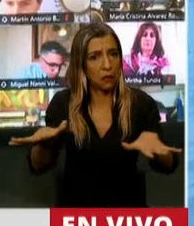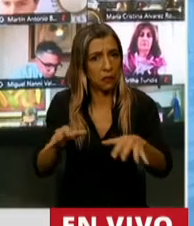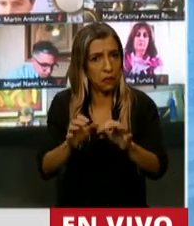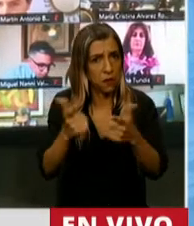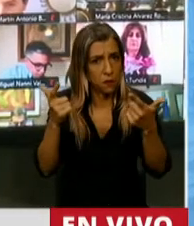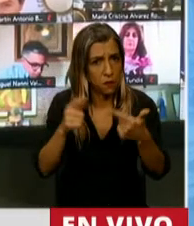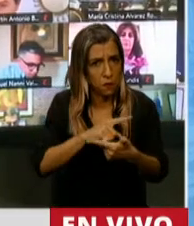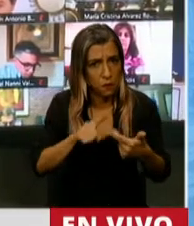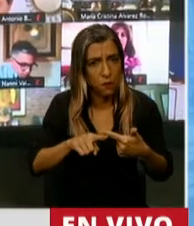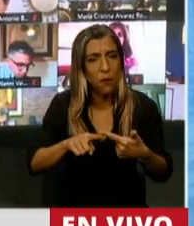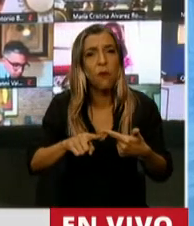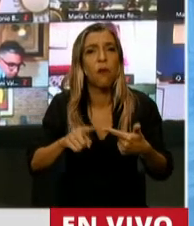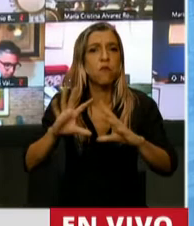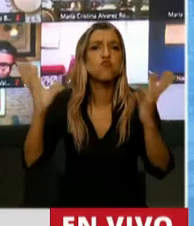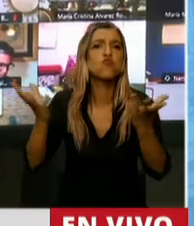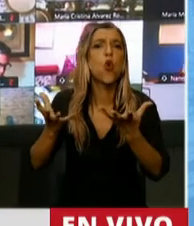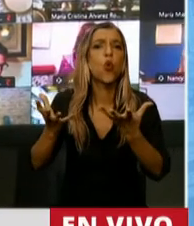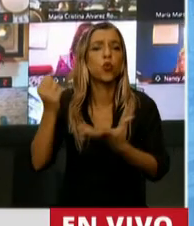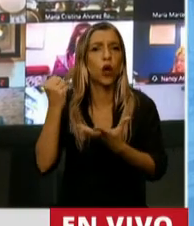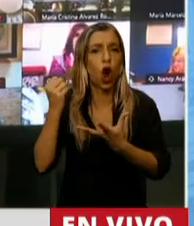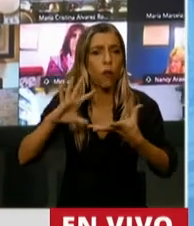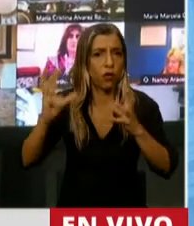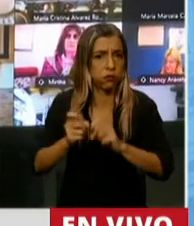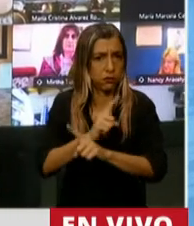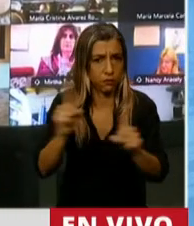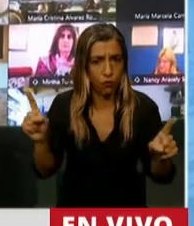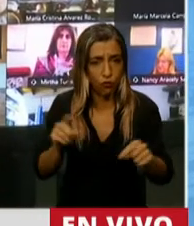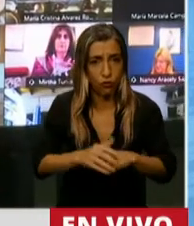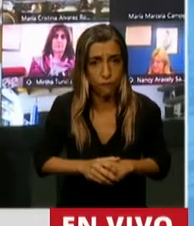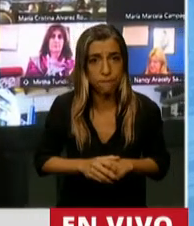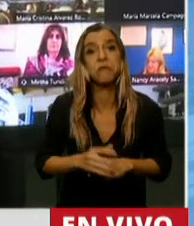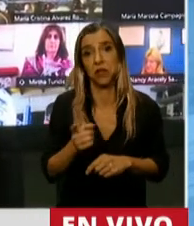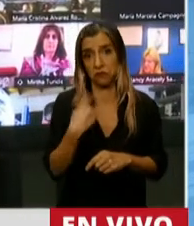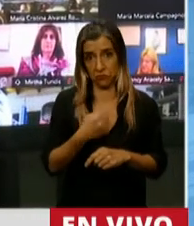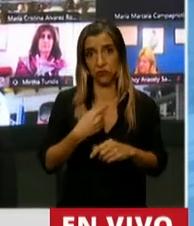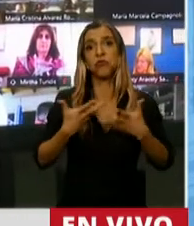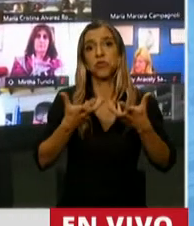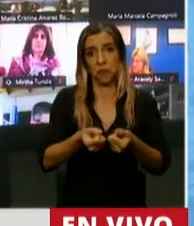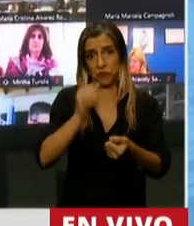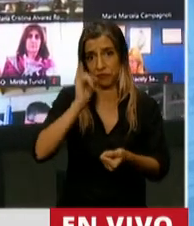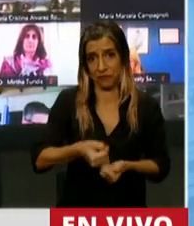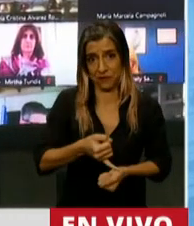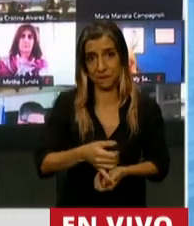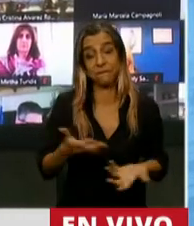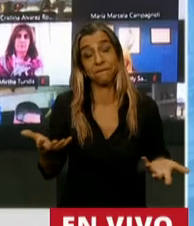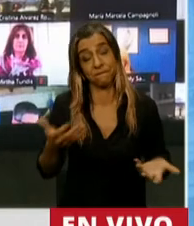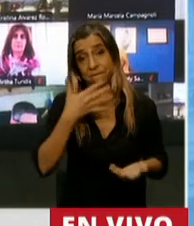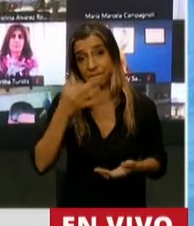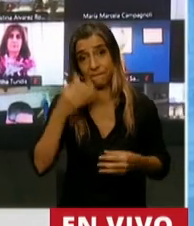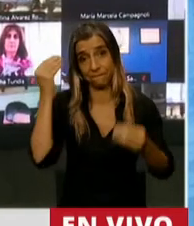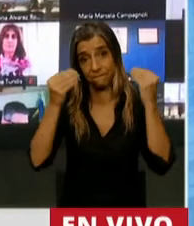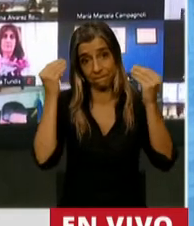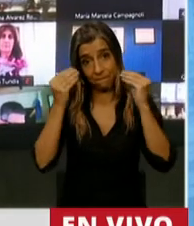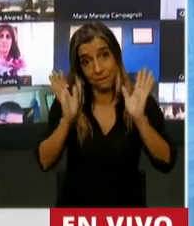de toda la oposición que estábamos nosotros en ese momento. La verdad que preocupa. Tener un